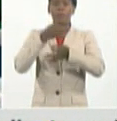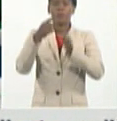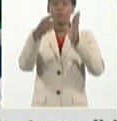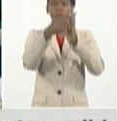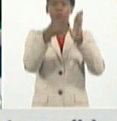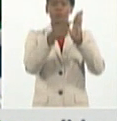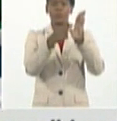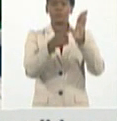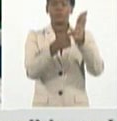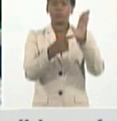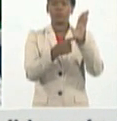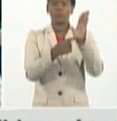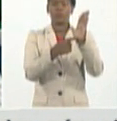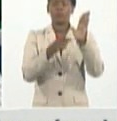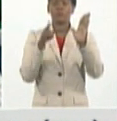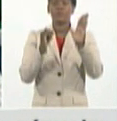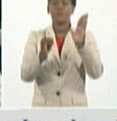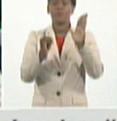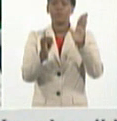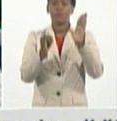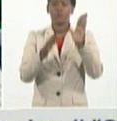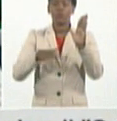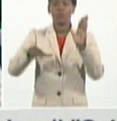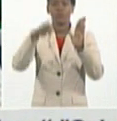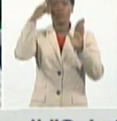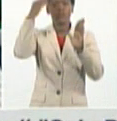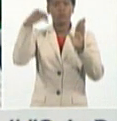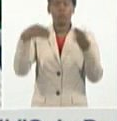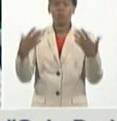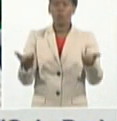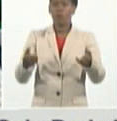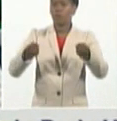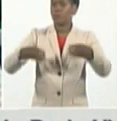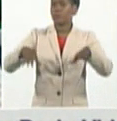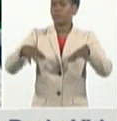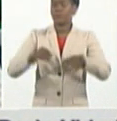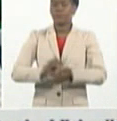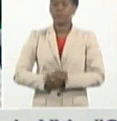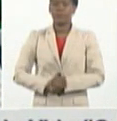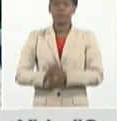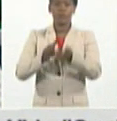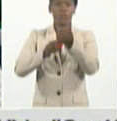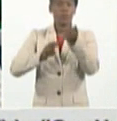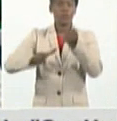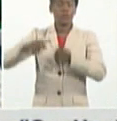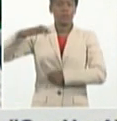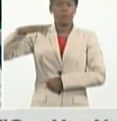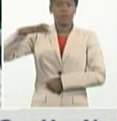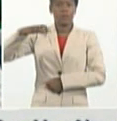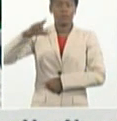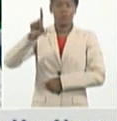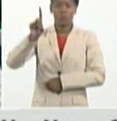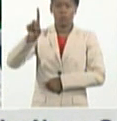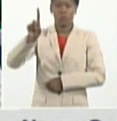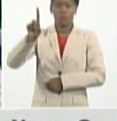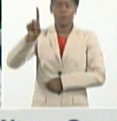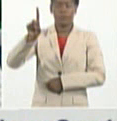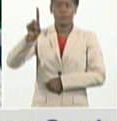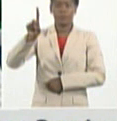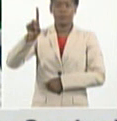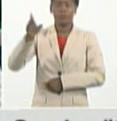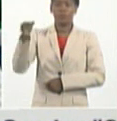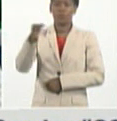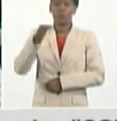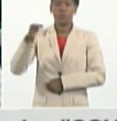informar correctamente. Fallece de la provincia de Pinar del Río un paciente, del